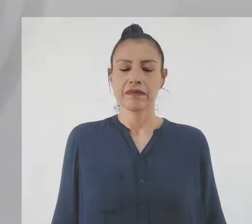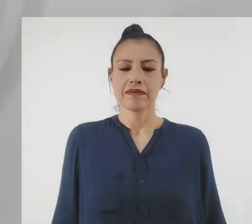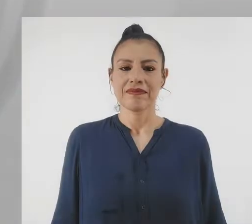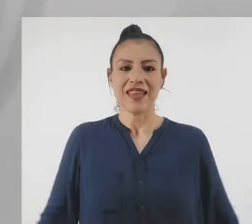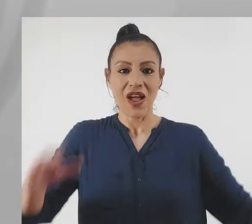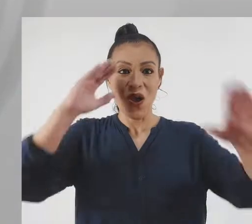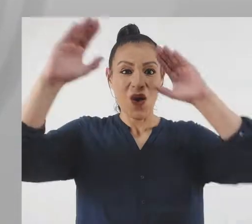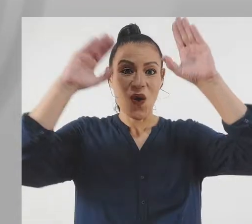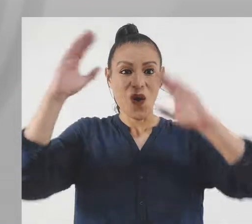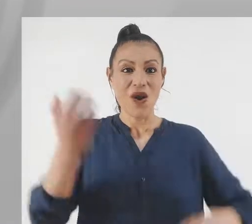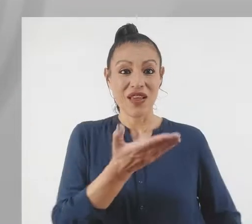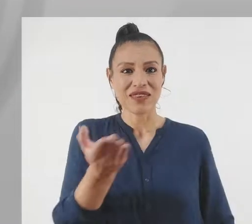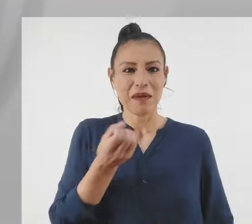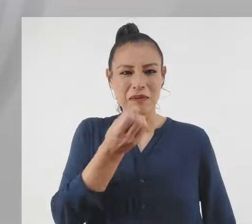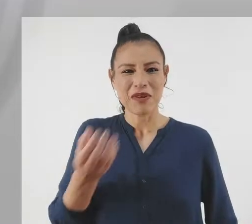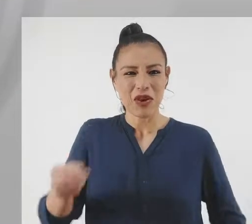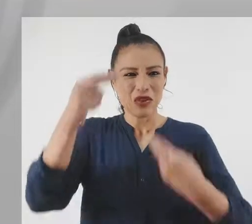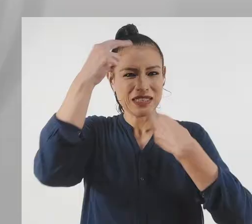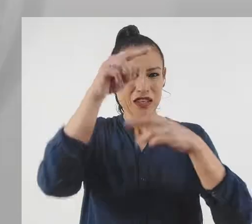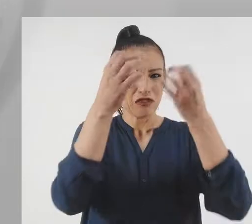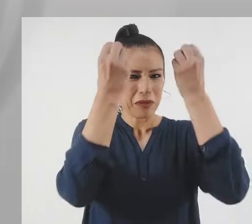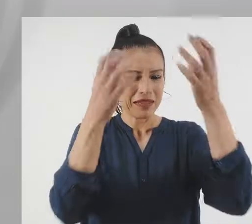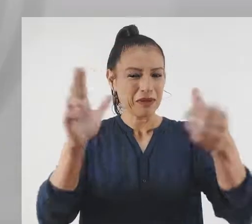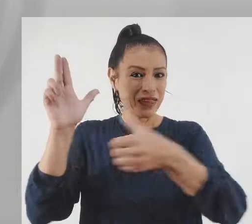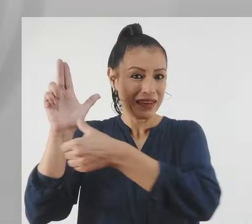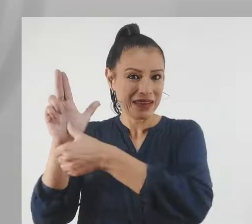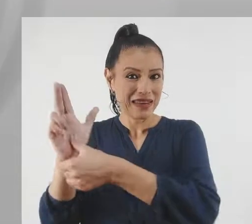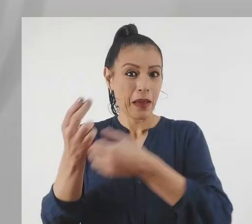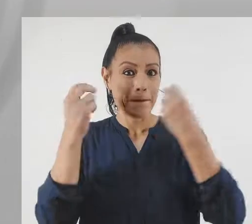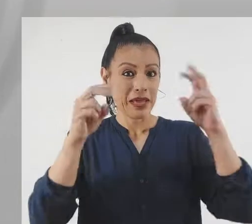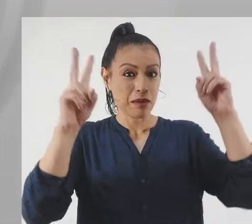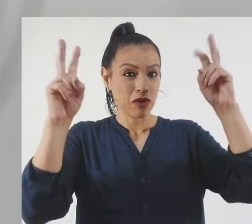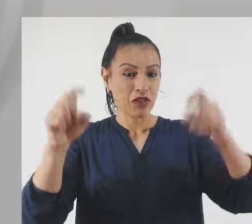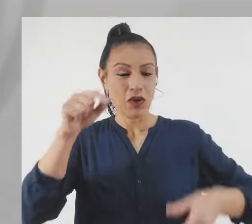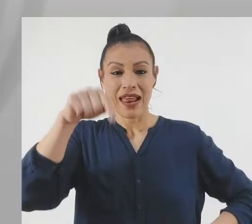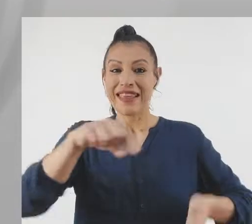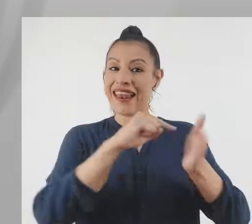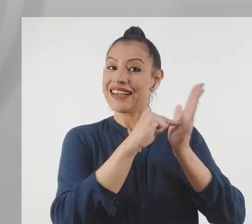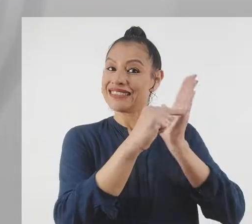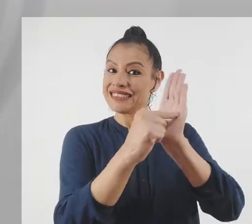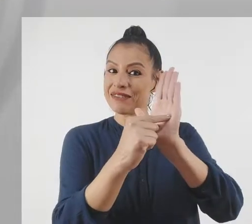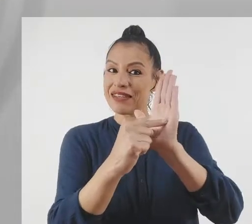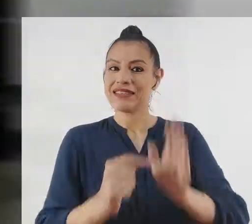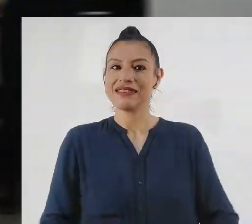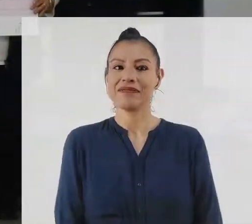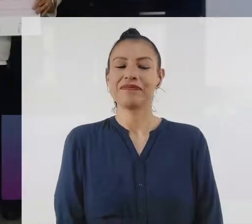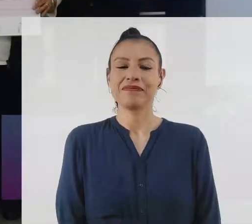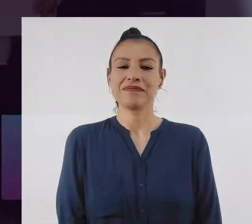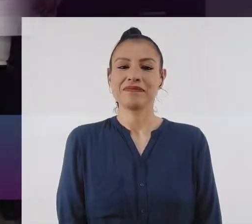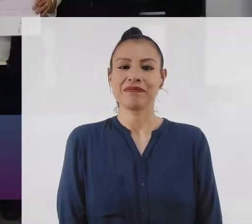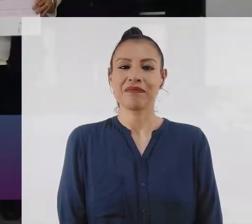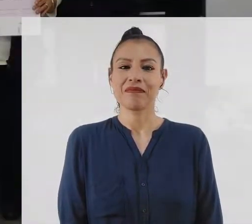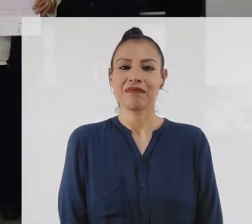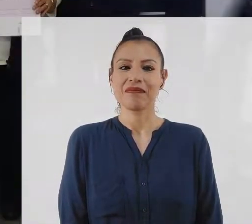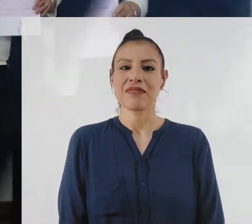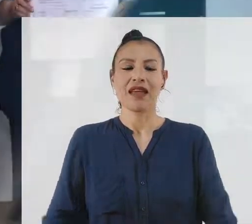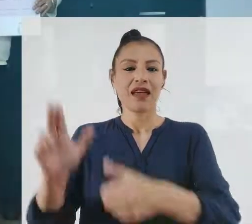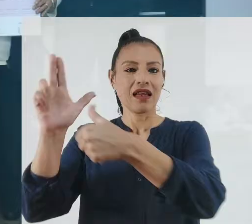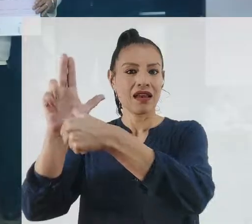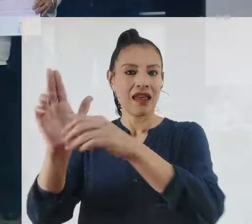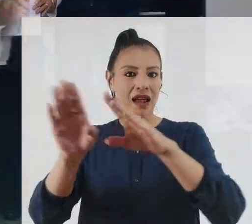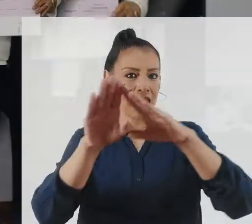Hola amigos, bienvenidos a la central informativa del RENIEC. Estos son los titulares de la semana. RENIEC